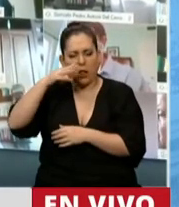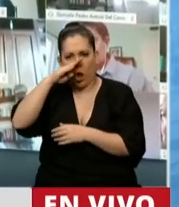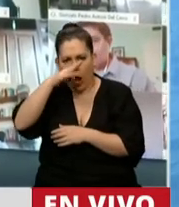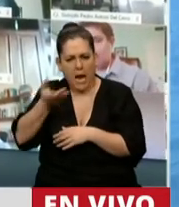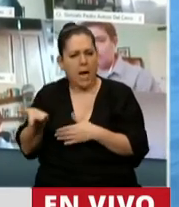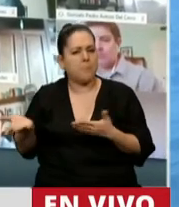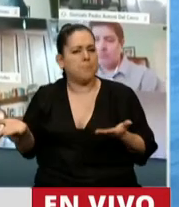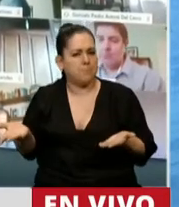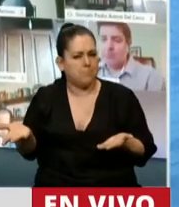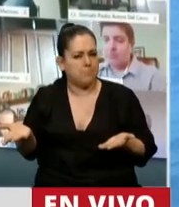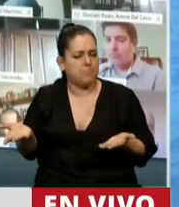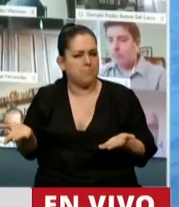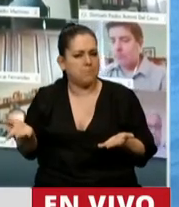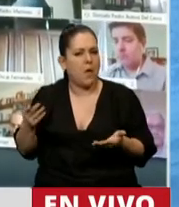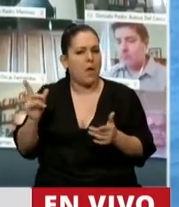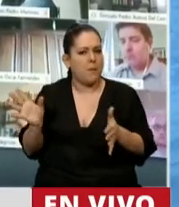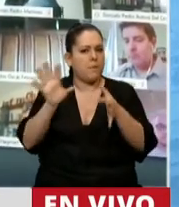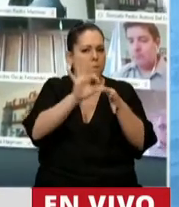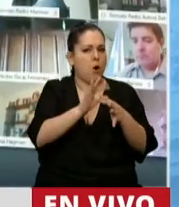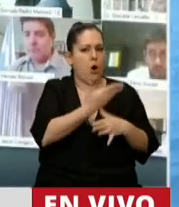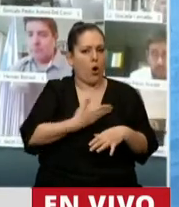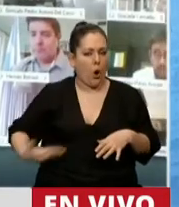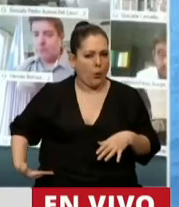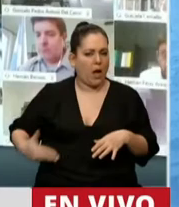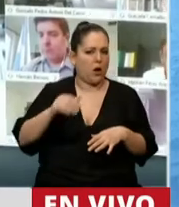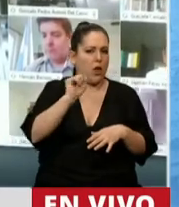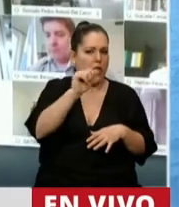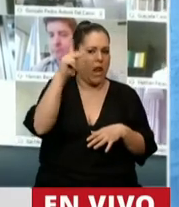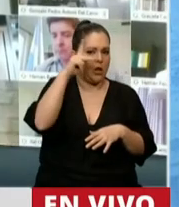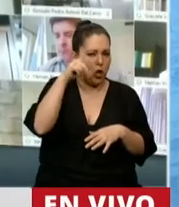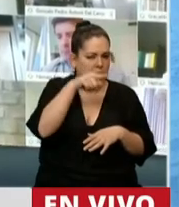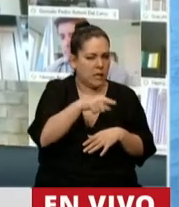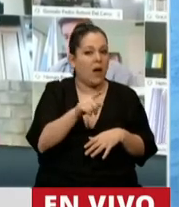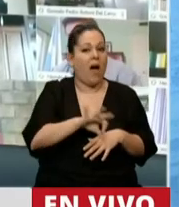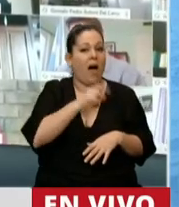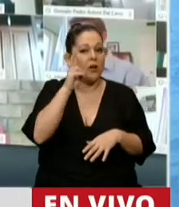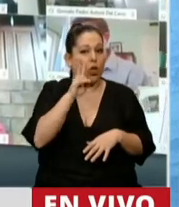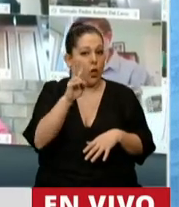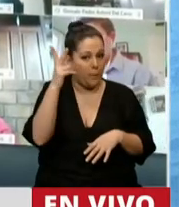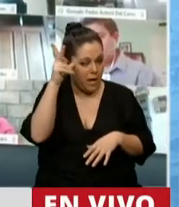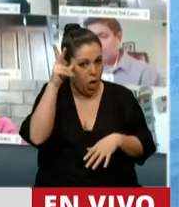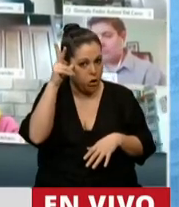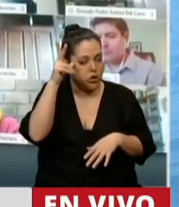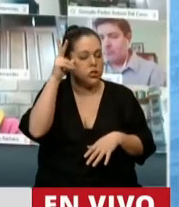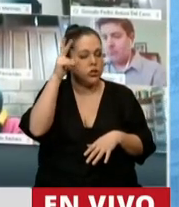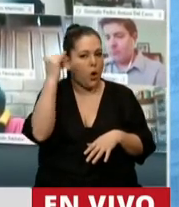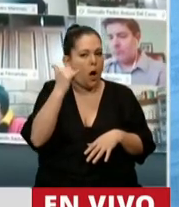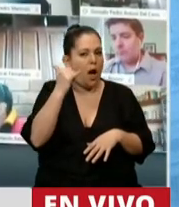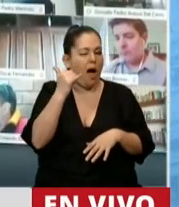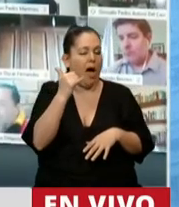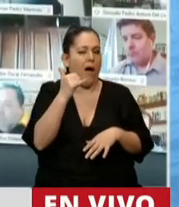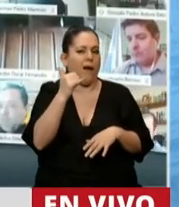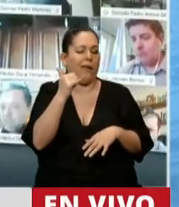Néstor Kirchner. Somos vapuleados en ese canal porque en el año 2008 denunciamos por asociación ilícita al